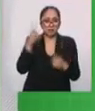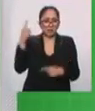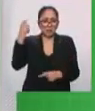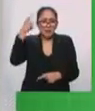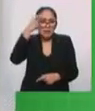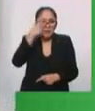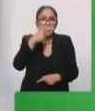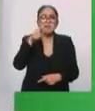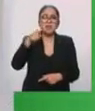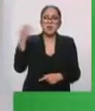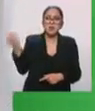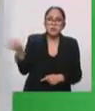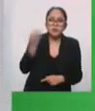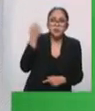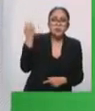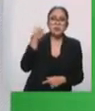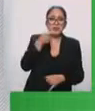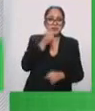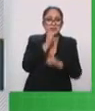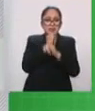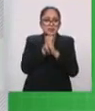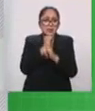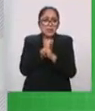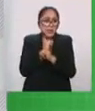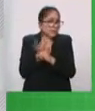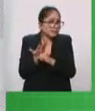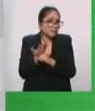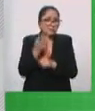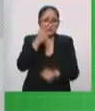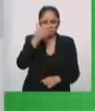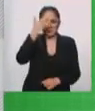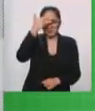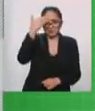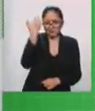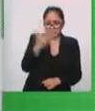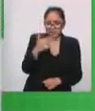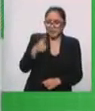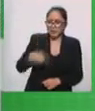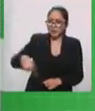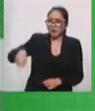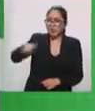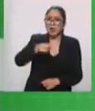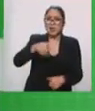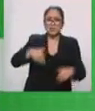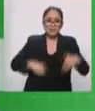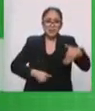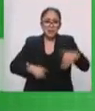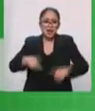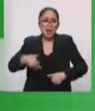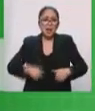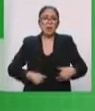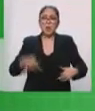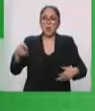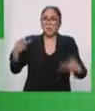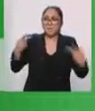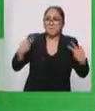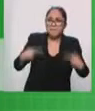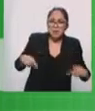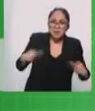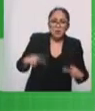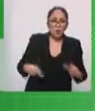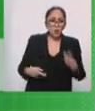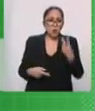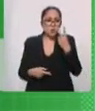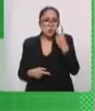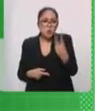a través de las plataformas? Porque sobre todo, si ustedes están en un teatro con el público, haya dos o